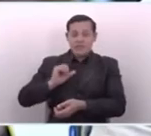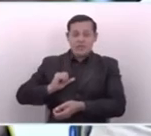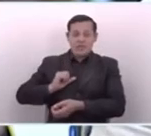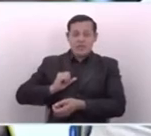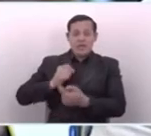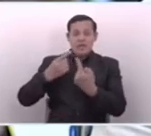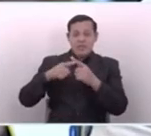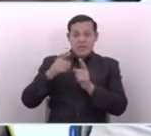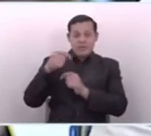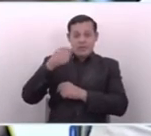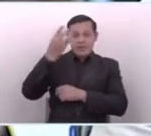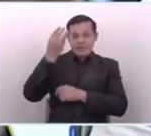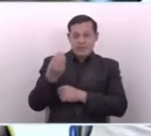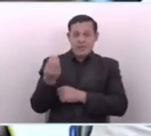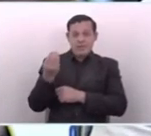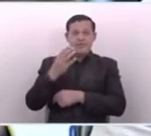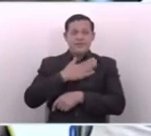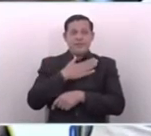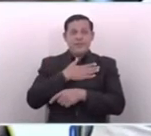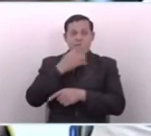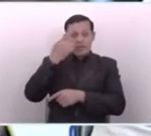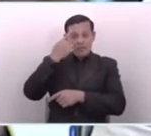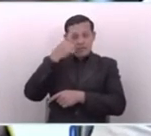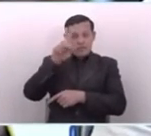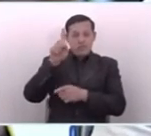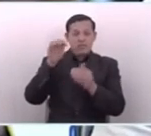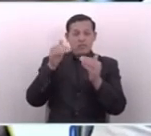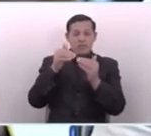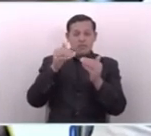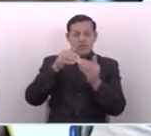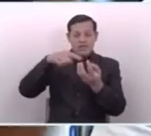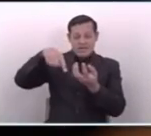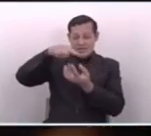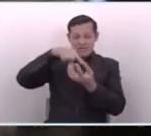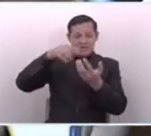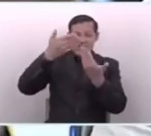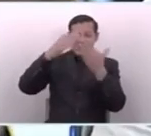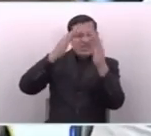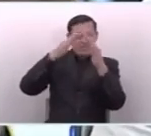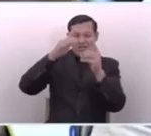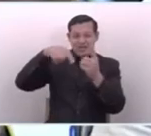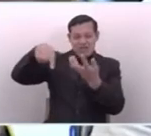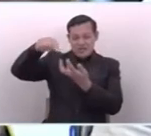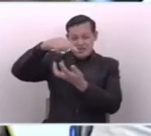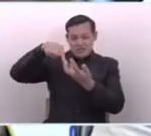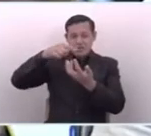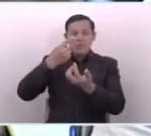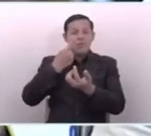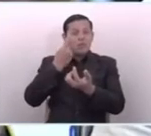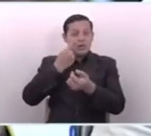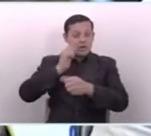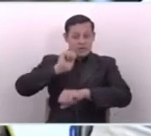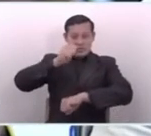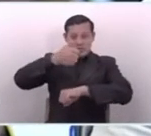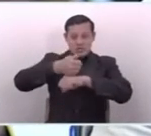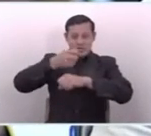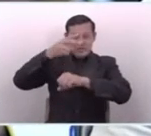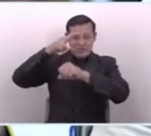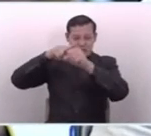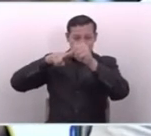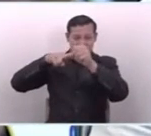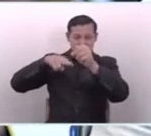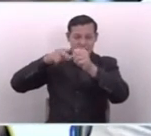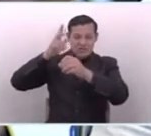Pero a la fecha, habiendo iniciativas como esa u otras que buscan también establecer precios de